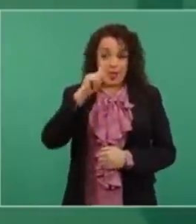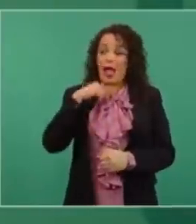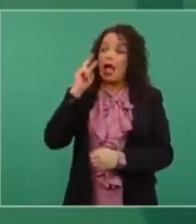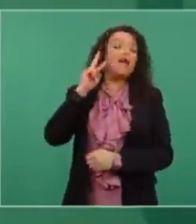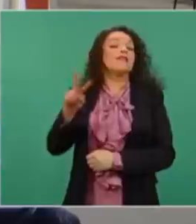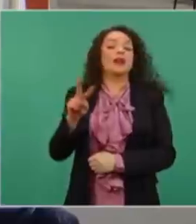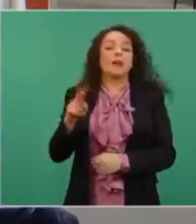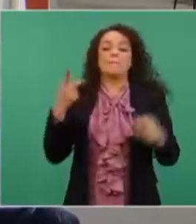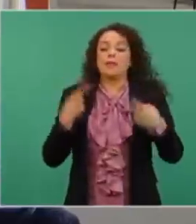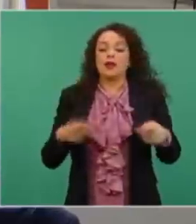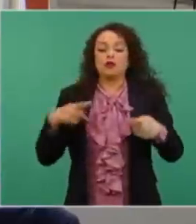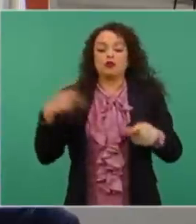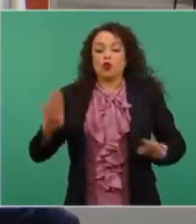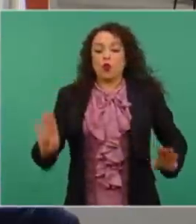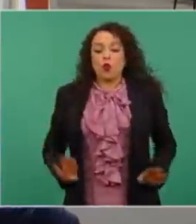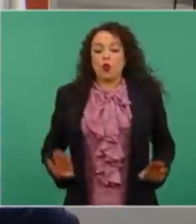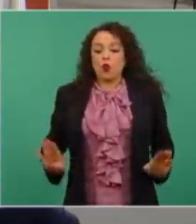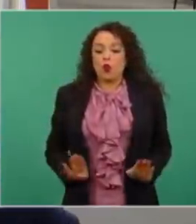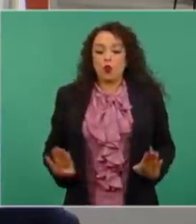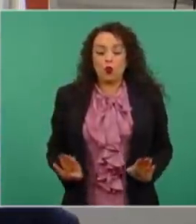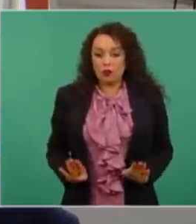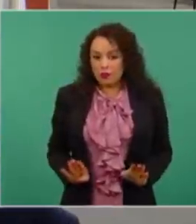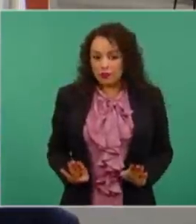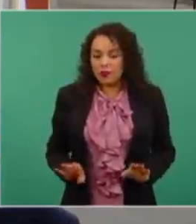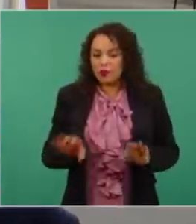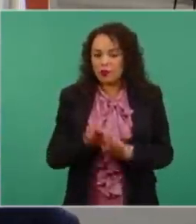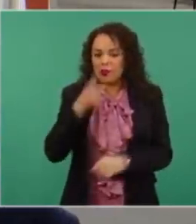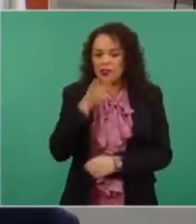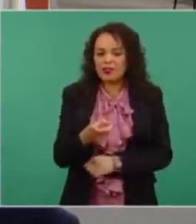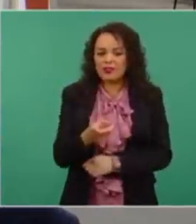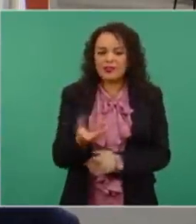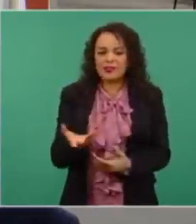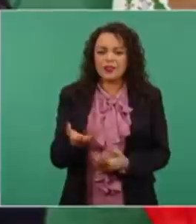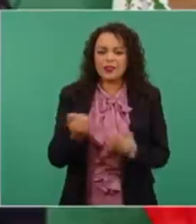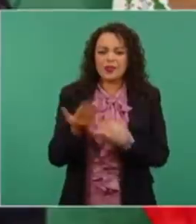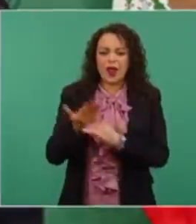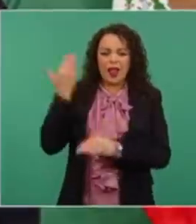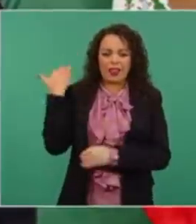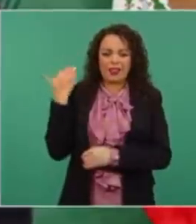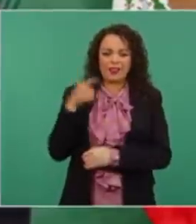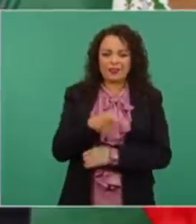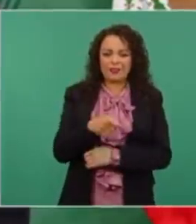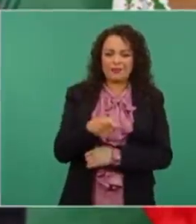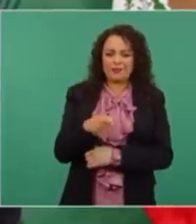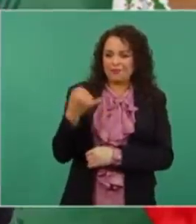vestido de manera, como se decía antes, psicodélica,